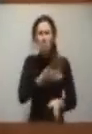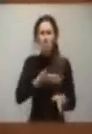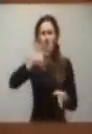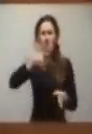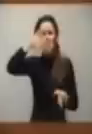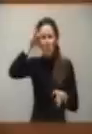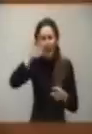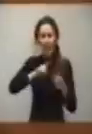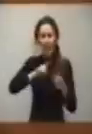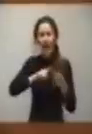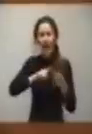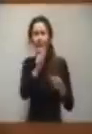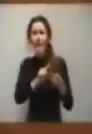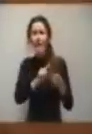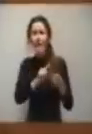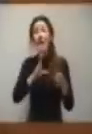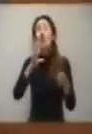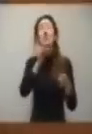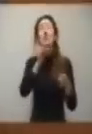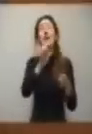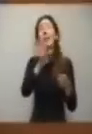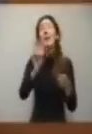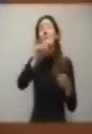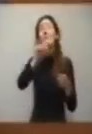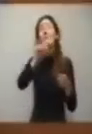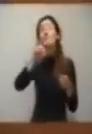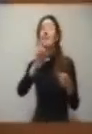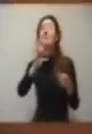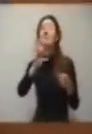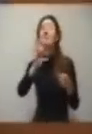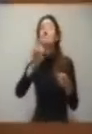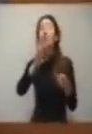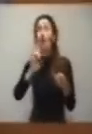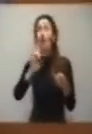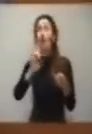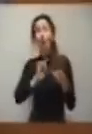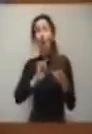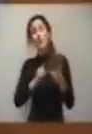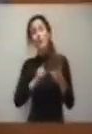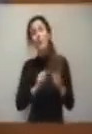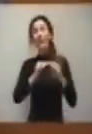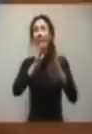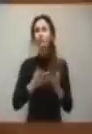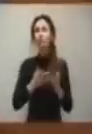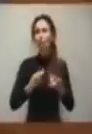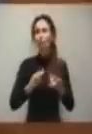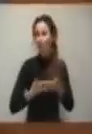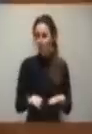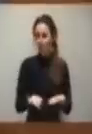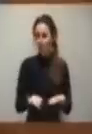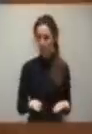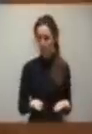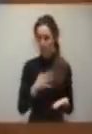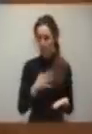a ver si me sale el palabra, elefantiásico. Y, en otras ocasiones, se habla de chiringuito. Yo, sinceramente,